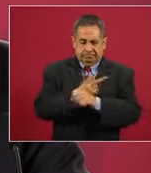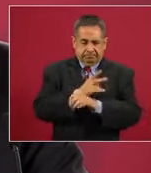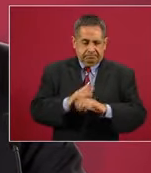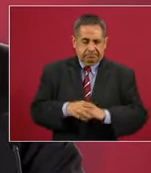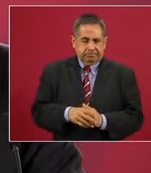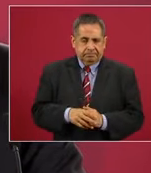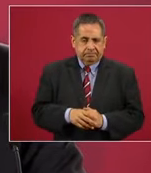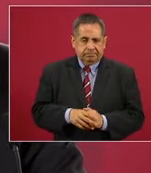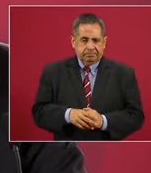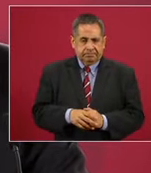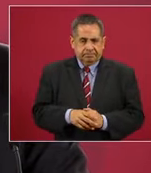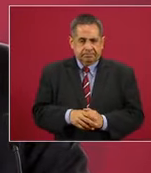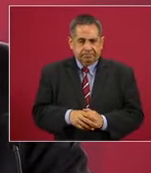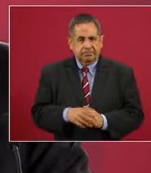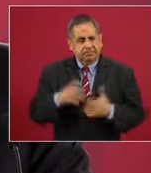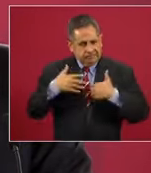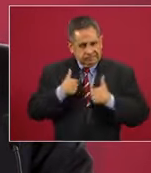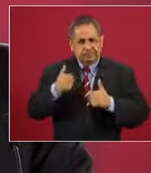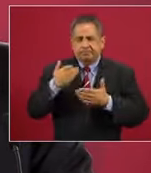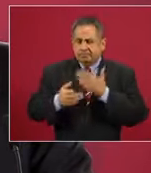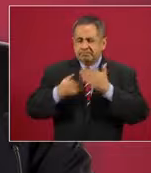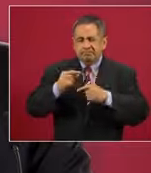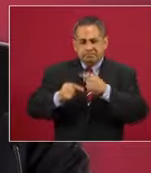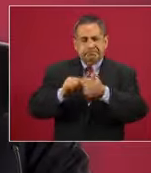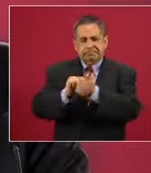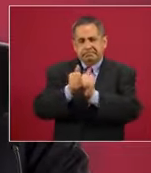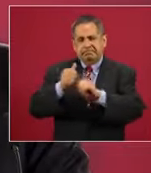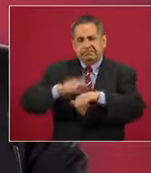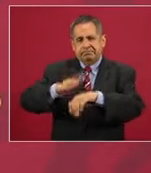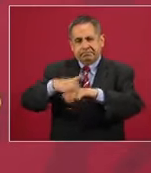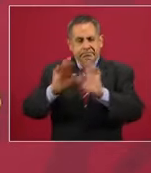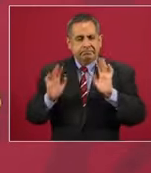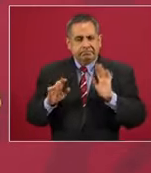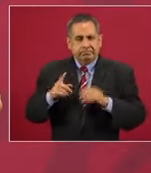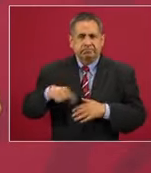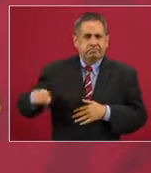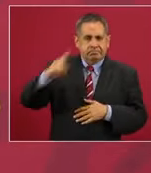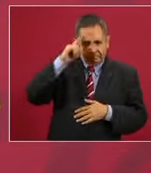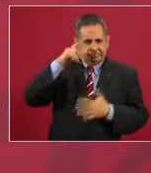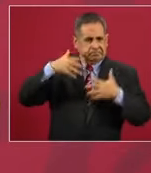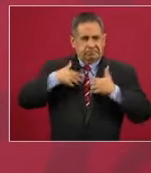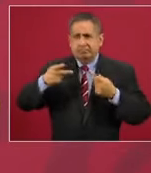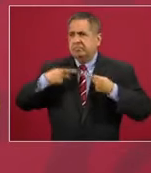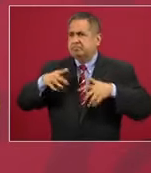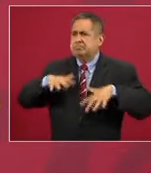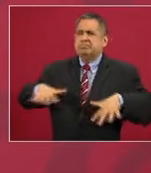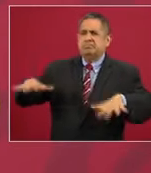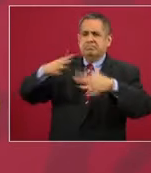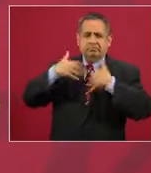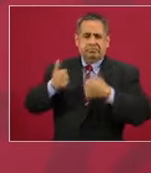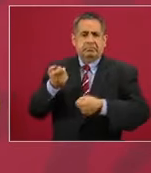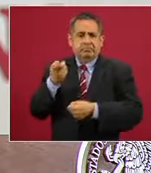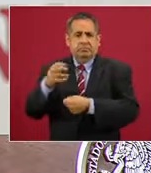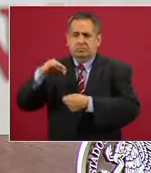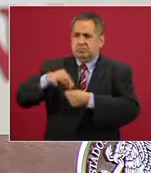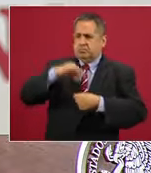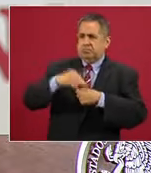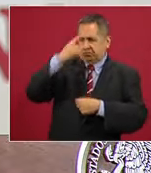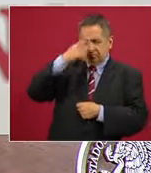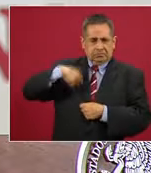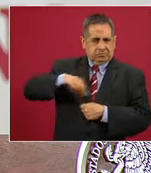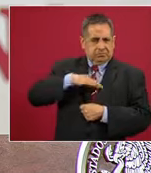Ya se ha ido entendiendo, pero falta todavía un poco más. Claro que se entendió, lo entendió la gente, si por eso votaron por nosotros